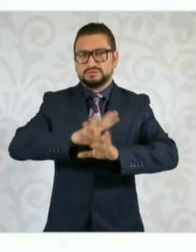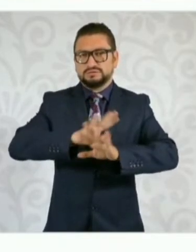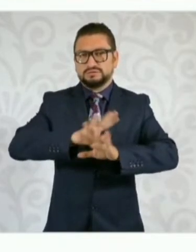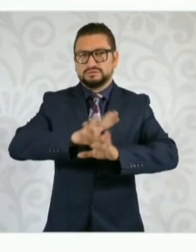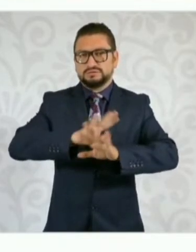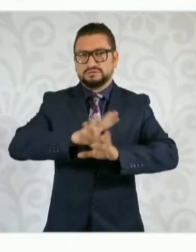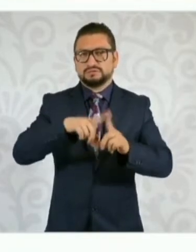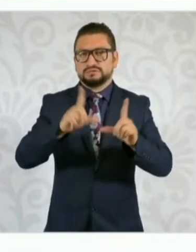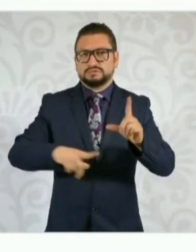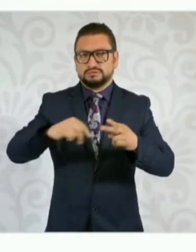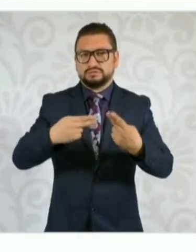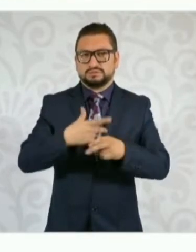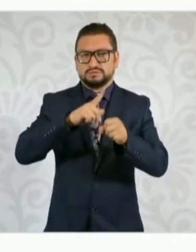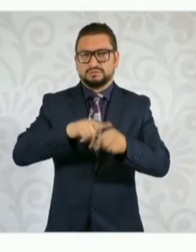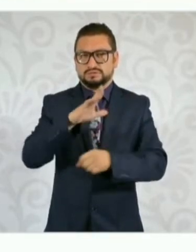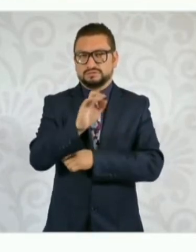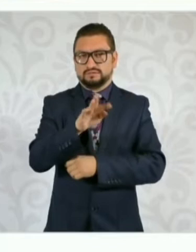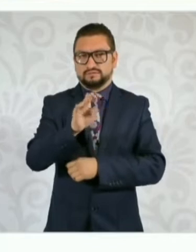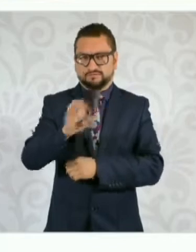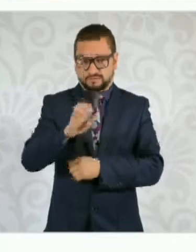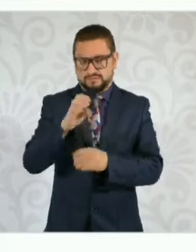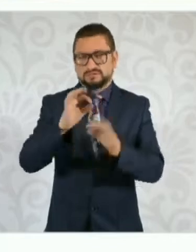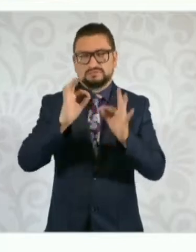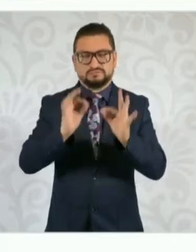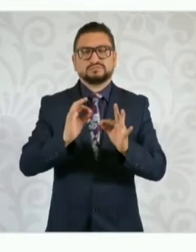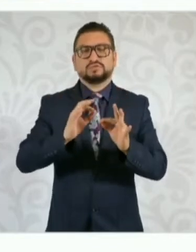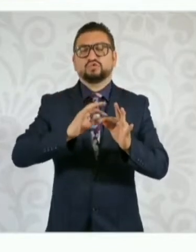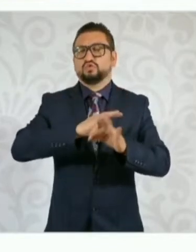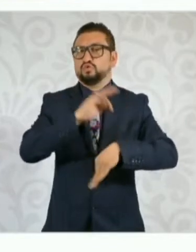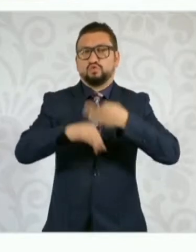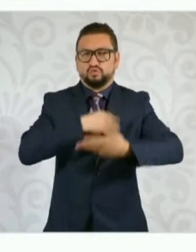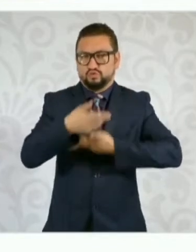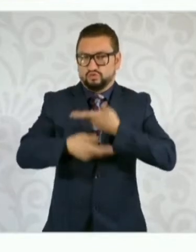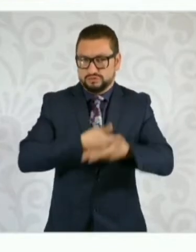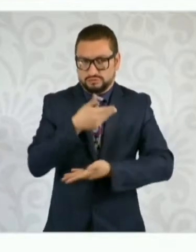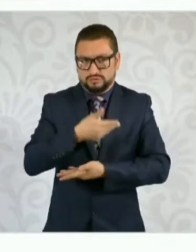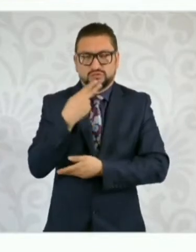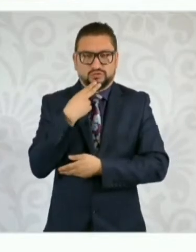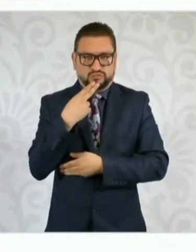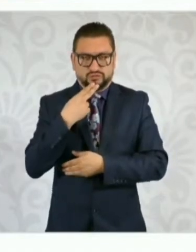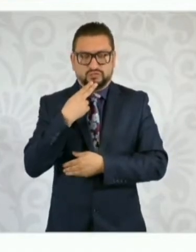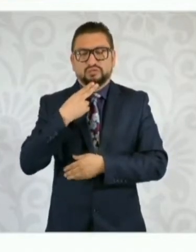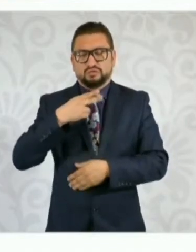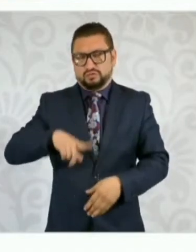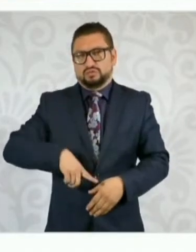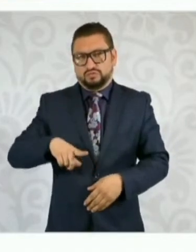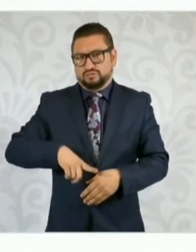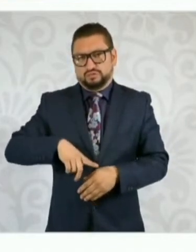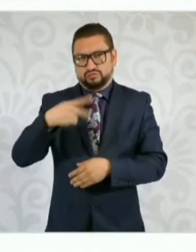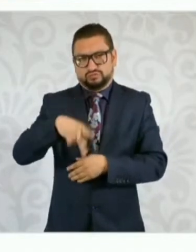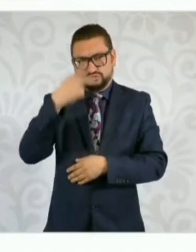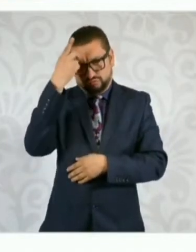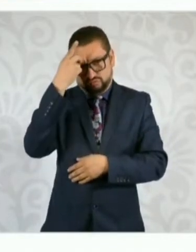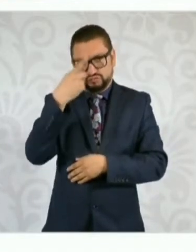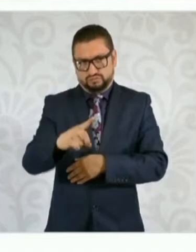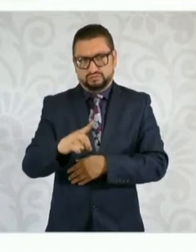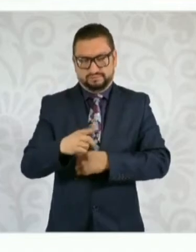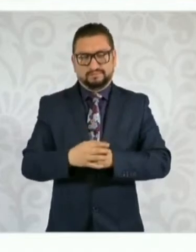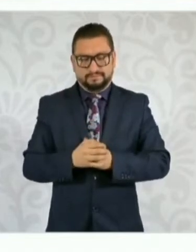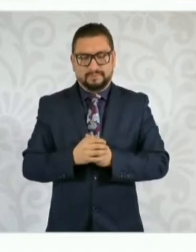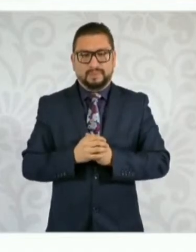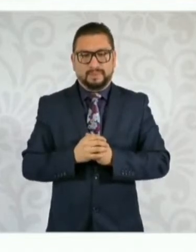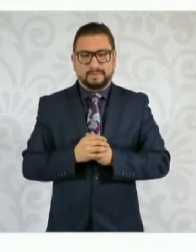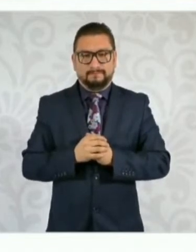industria eléctrica, en la cual ya todo el servicio se vuelve por una prestación